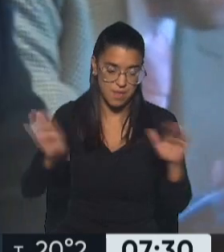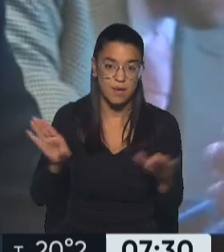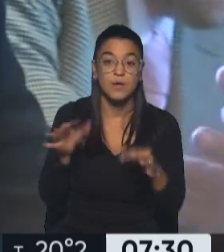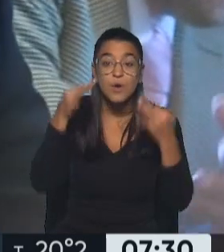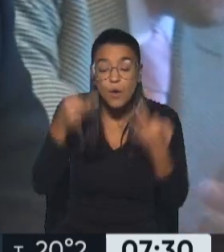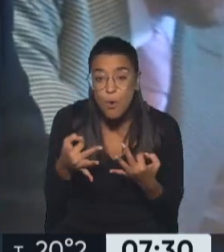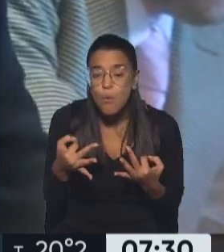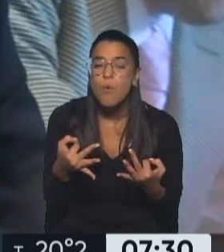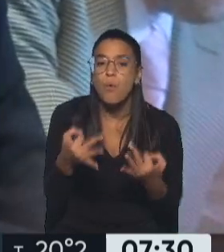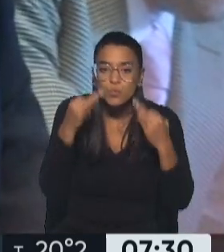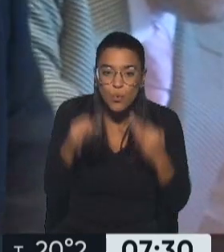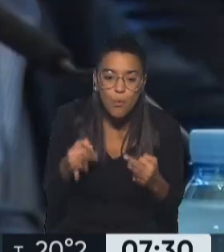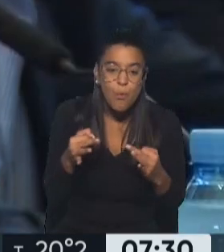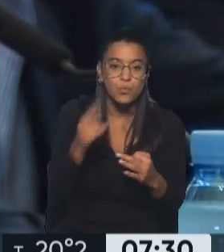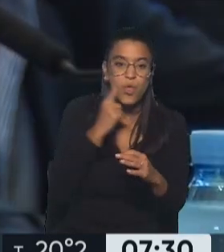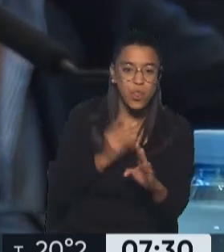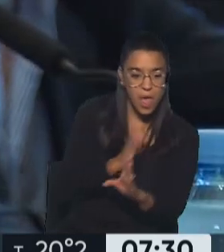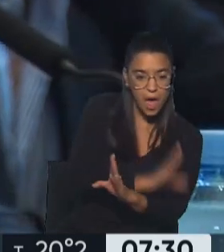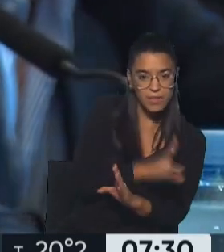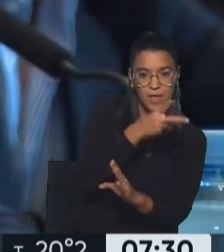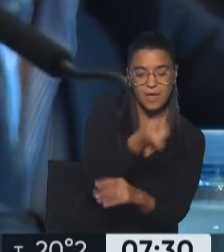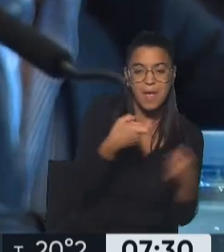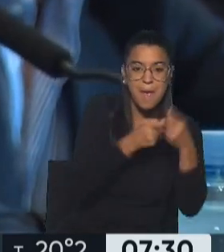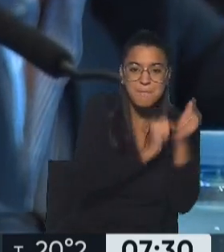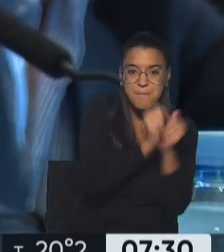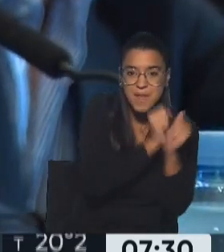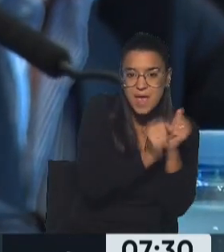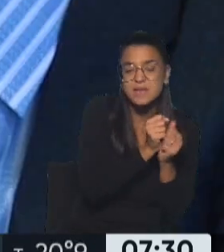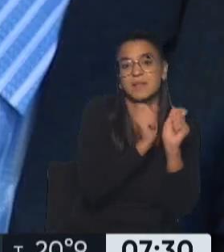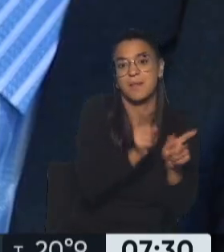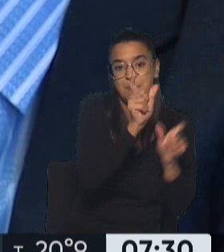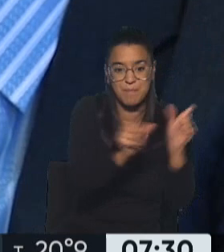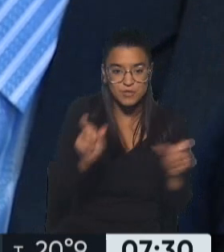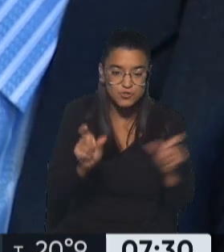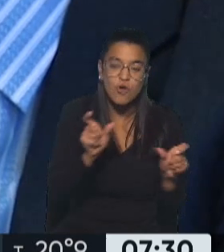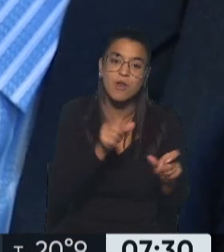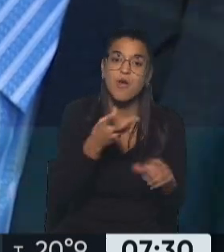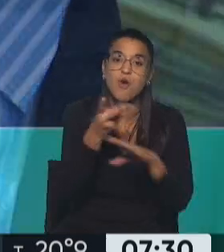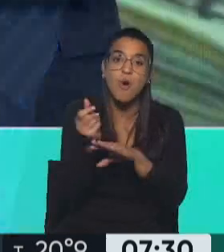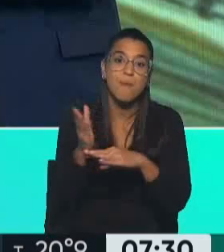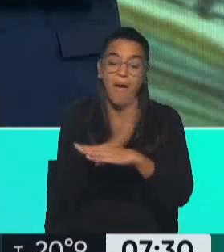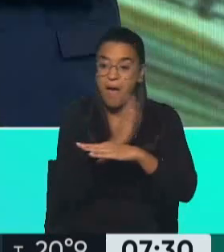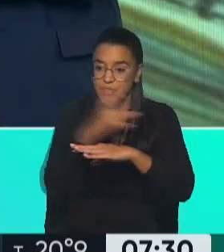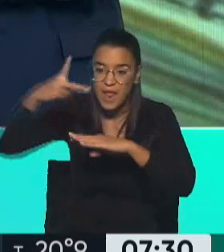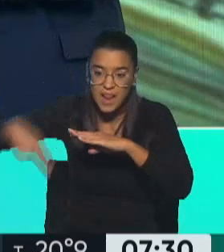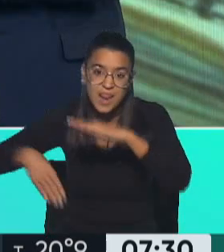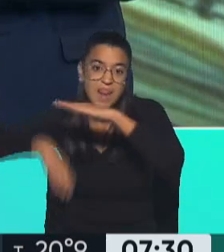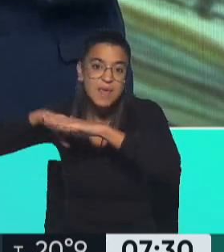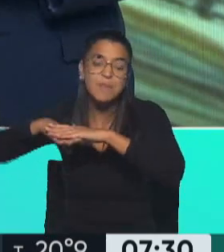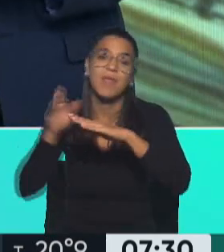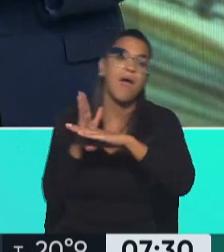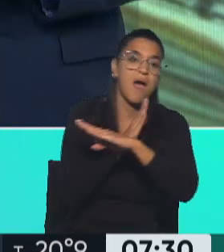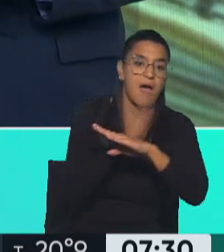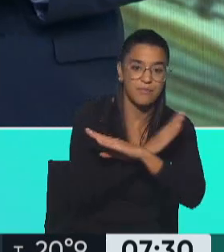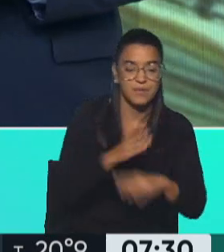justo tuvieron la visión los empresarios y las empresas para comprar antes de que se estableciera ese cepo.